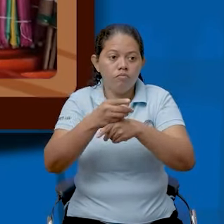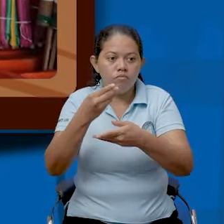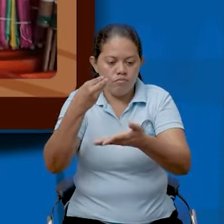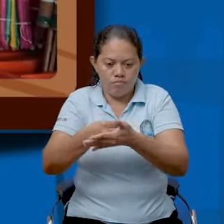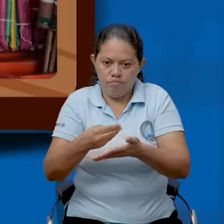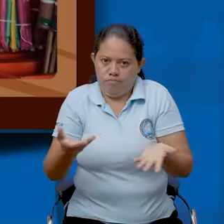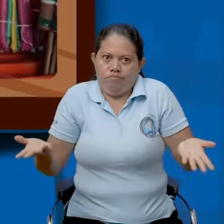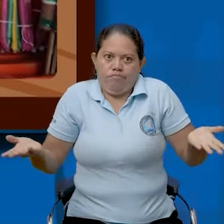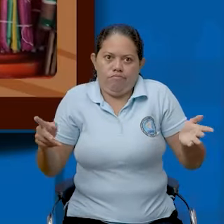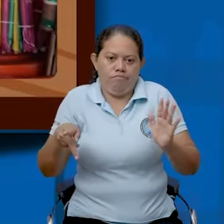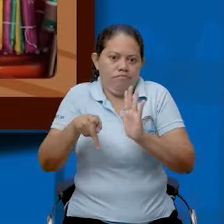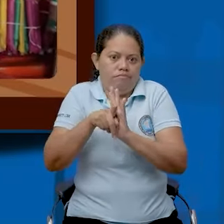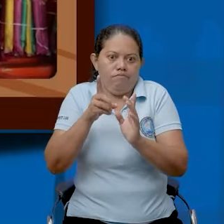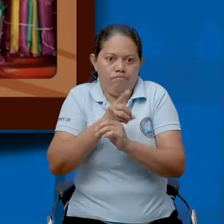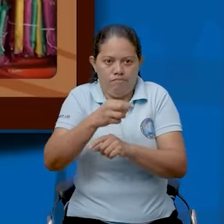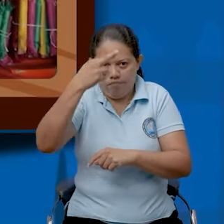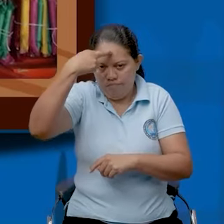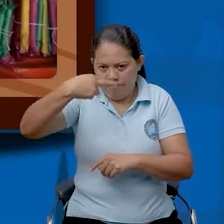comprando